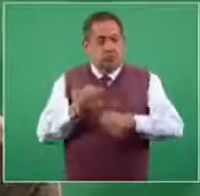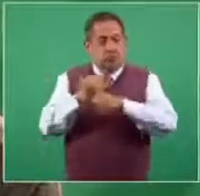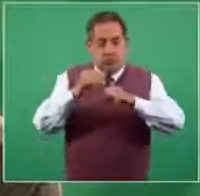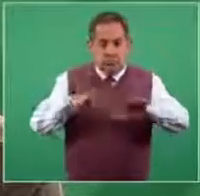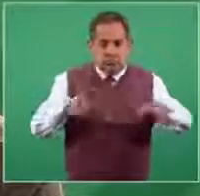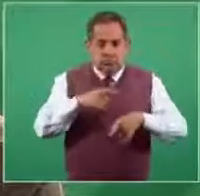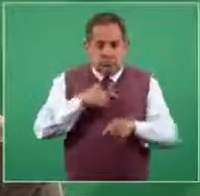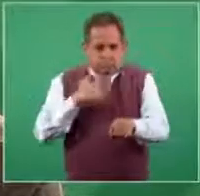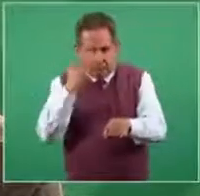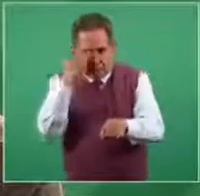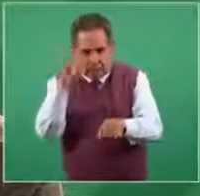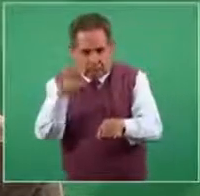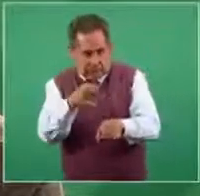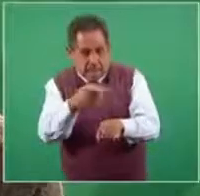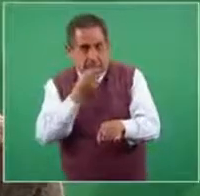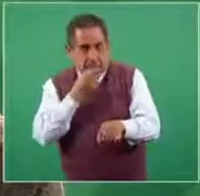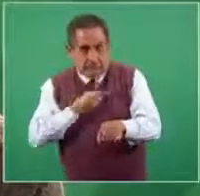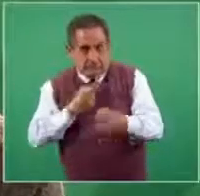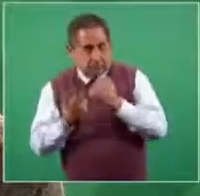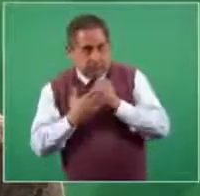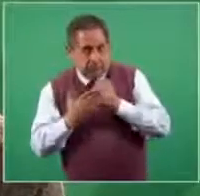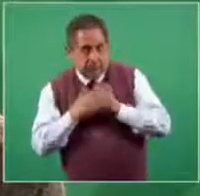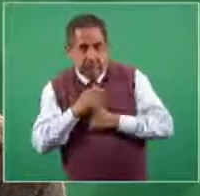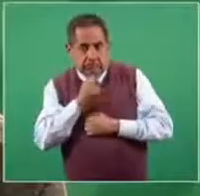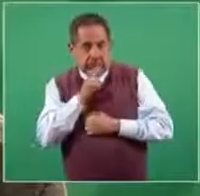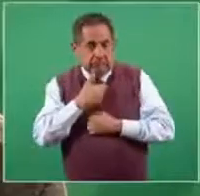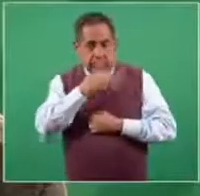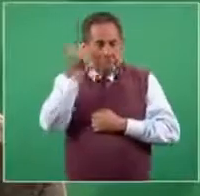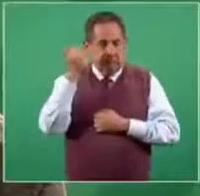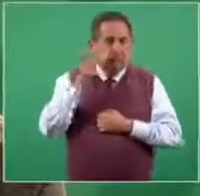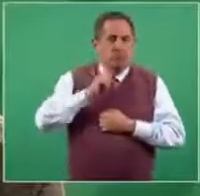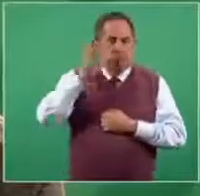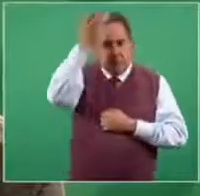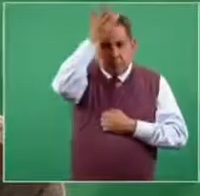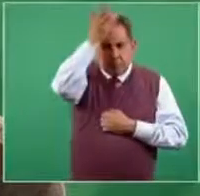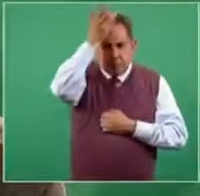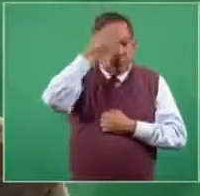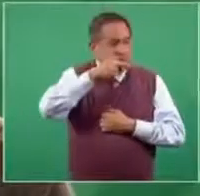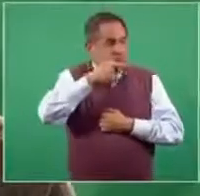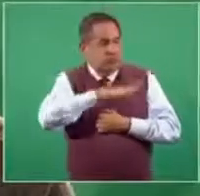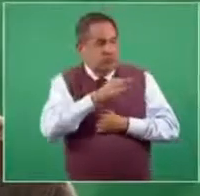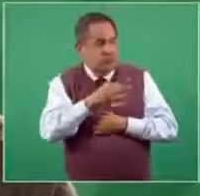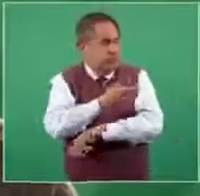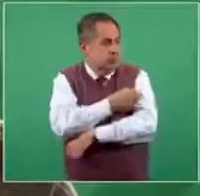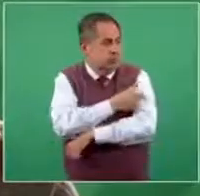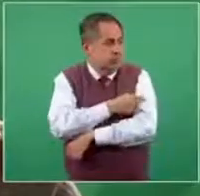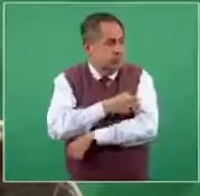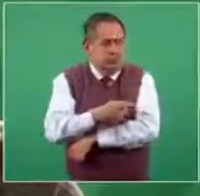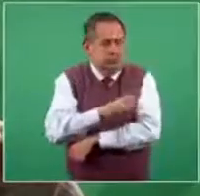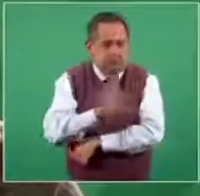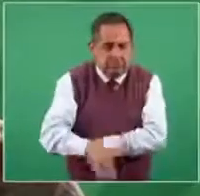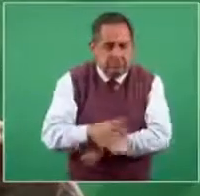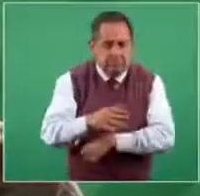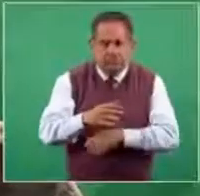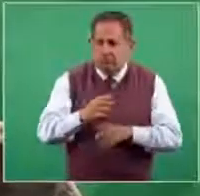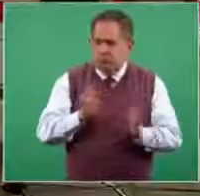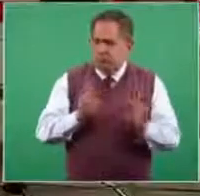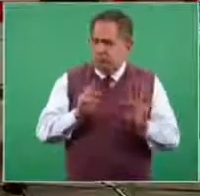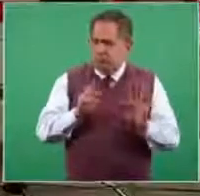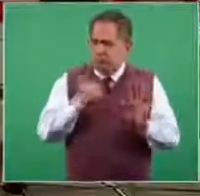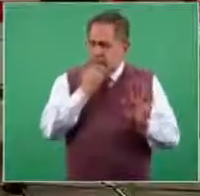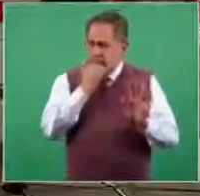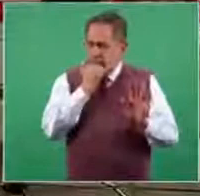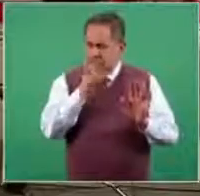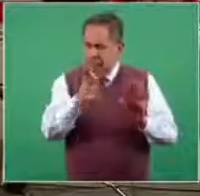porque no tengo conocimiento de eso que me están relatando, de una enfermera que haya muerto inmediatamente después de la vacunación. ¿Es a lo que se